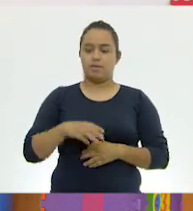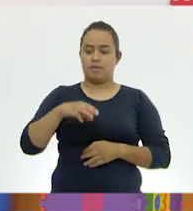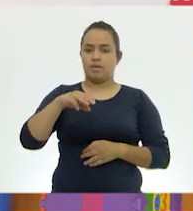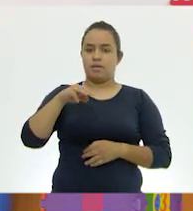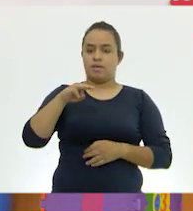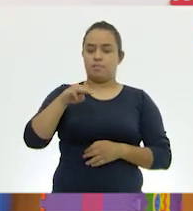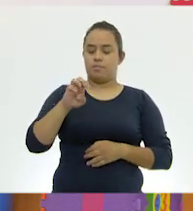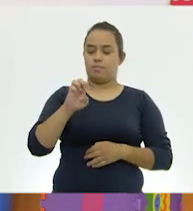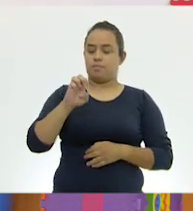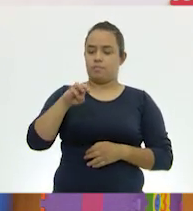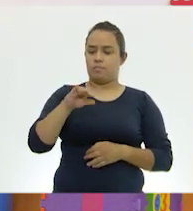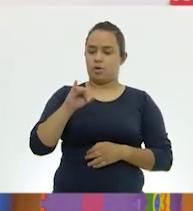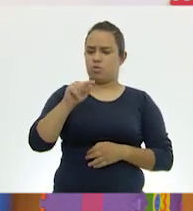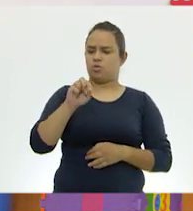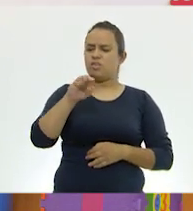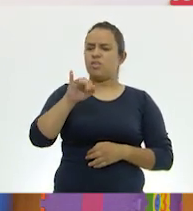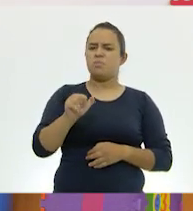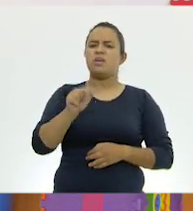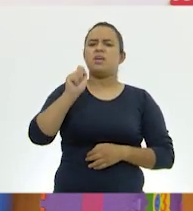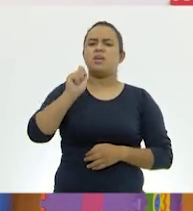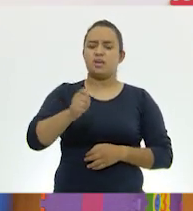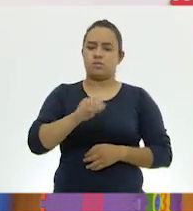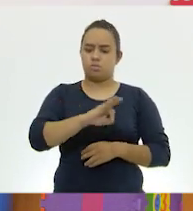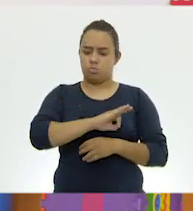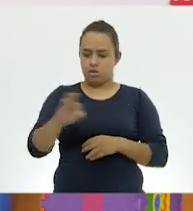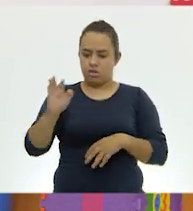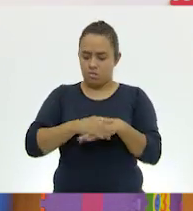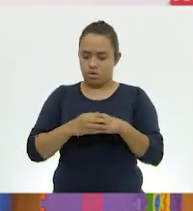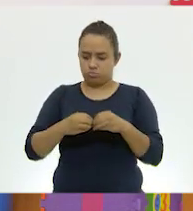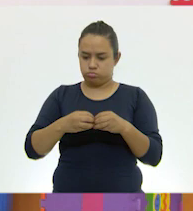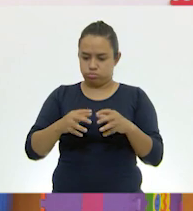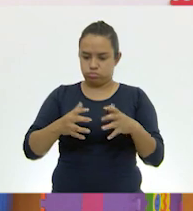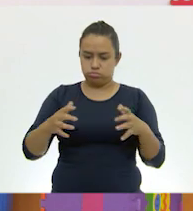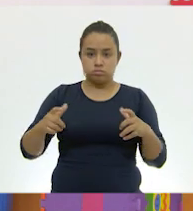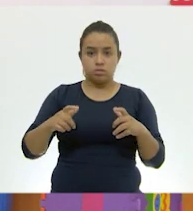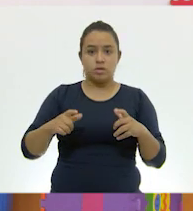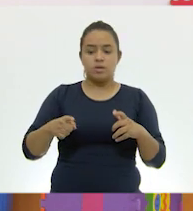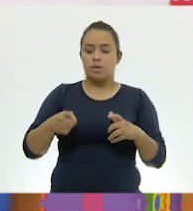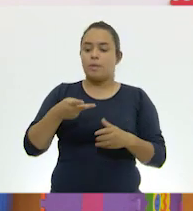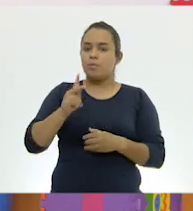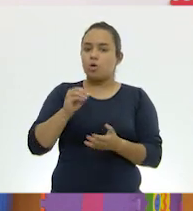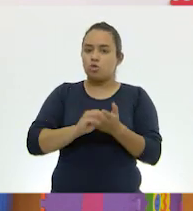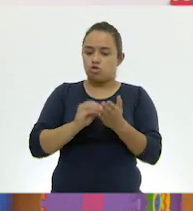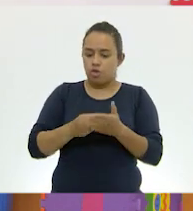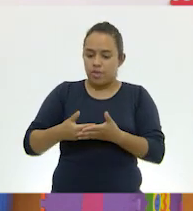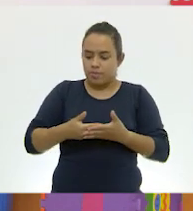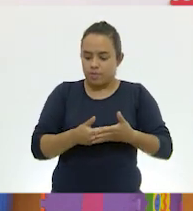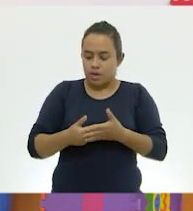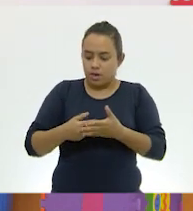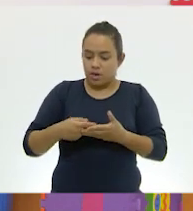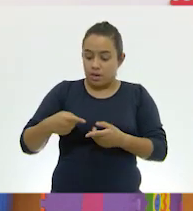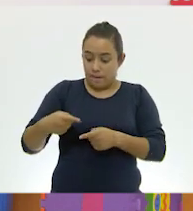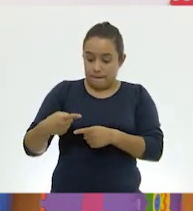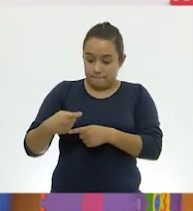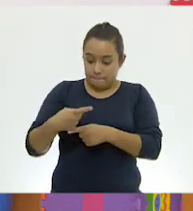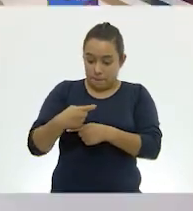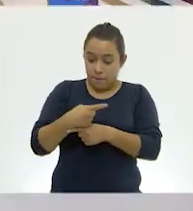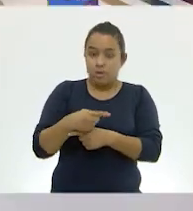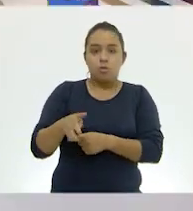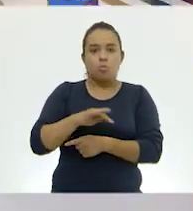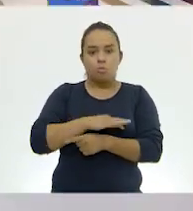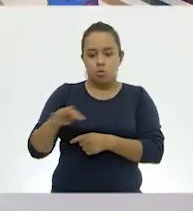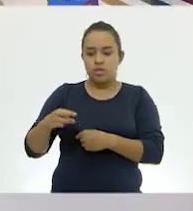la neotenia es cuando pueden reproducirse siendo larvas. Pueden tener hijos siendo larvas,